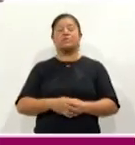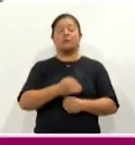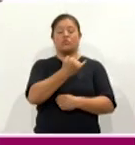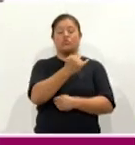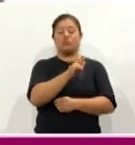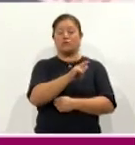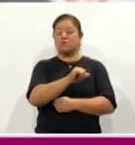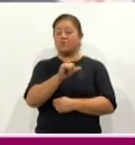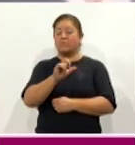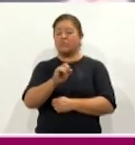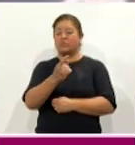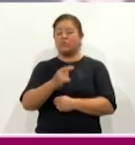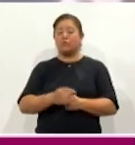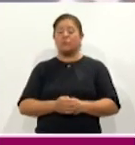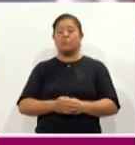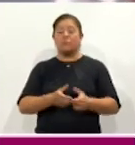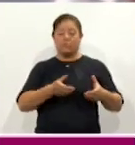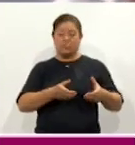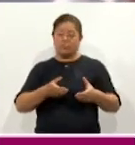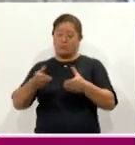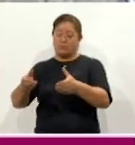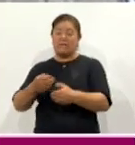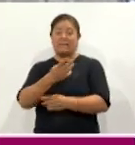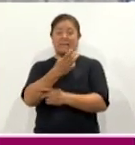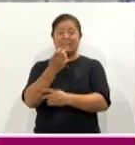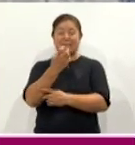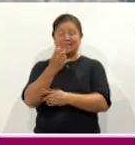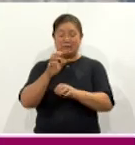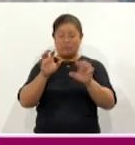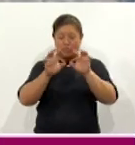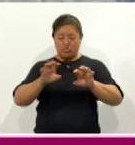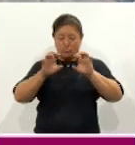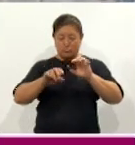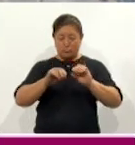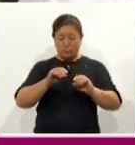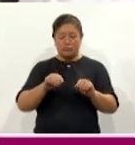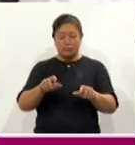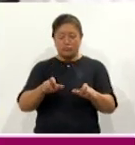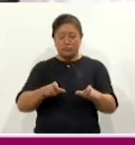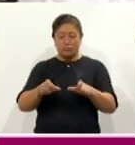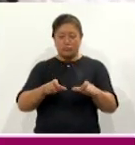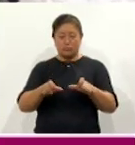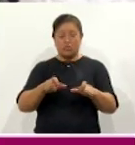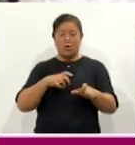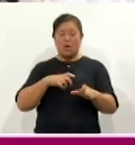junio se realizará la entrega de los 300 cómputos distritales, de la elección presidencial.